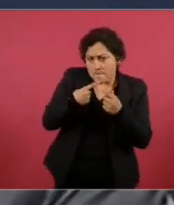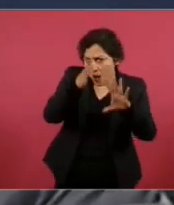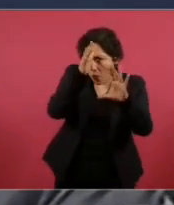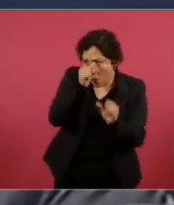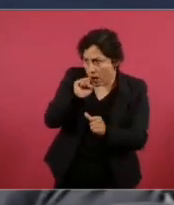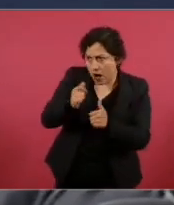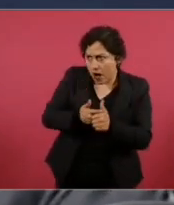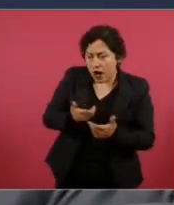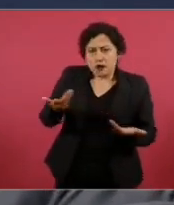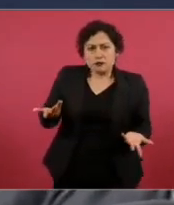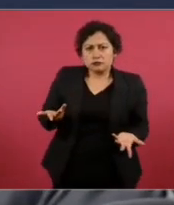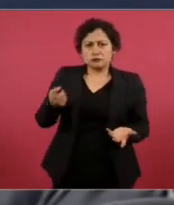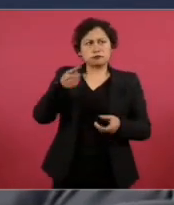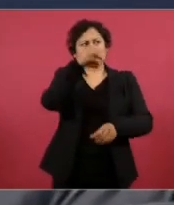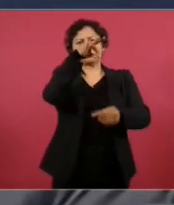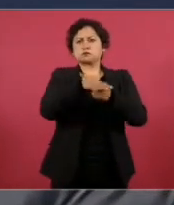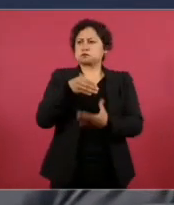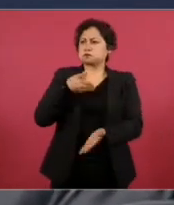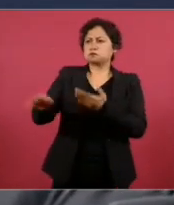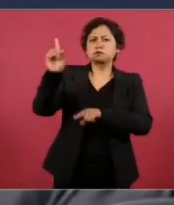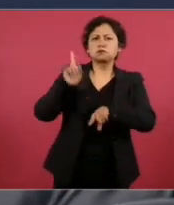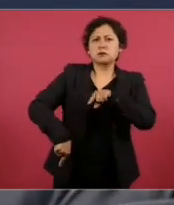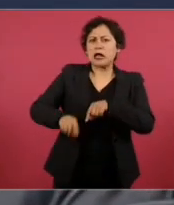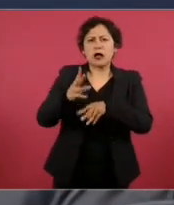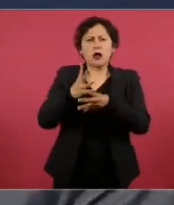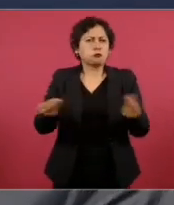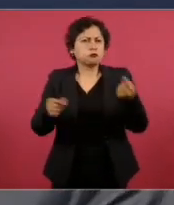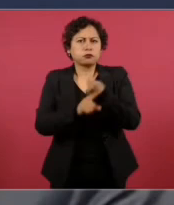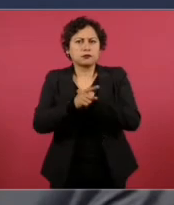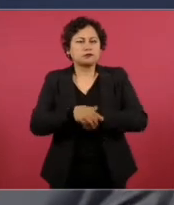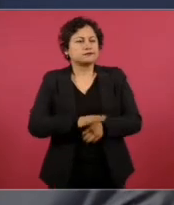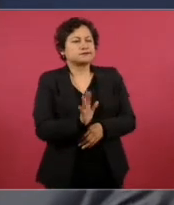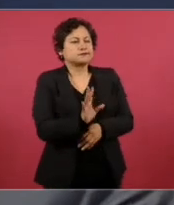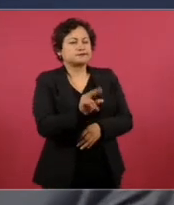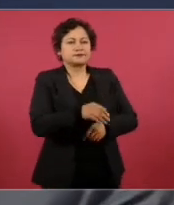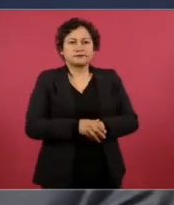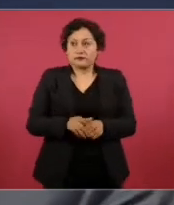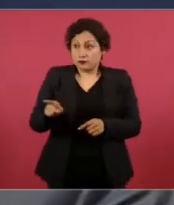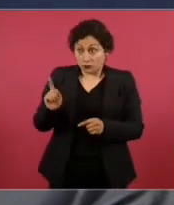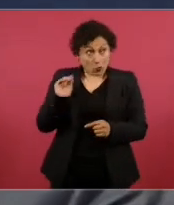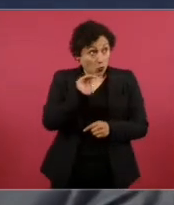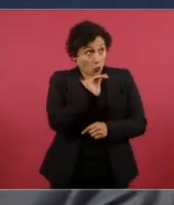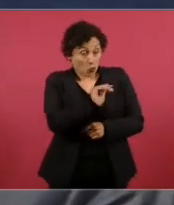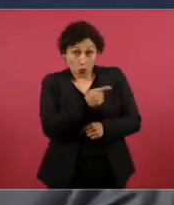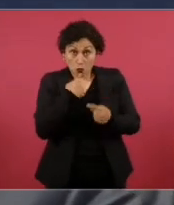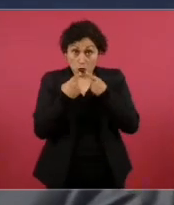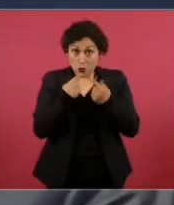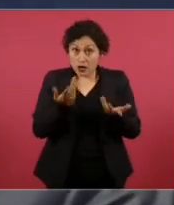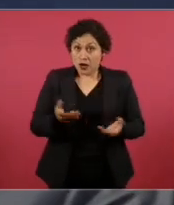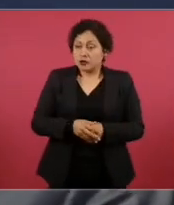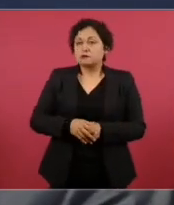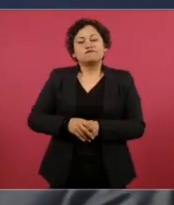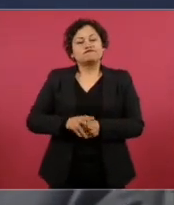no, no. Si ellos votan porque no se den el desafuero, se acaba este problema. No, mira. ¿No los vas a buscar? ¿No los estás buscando? No, no, porque